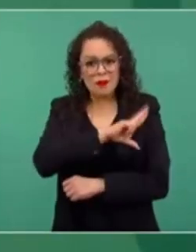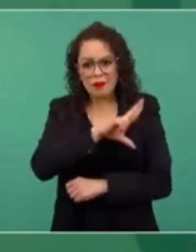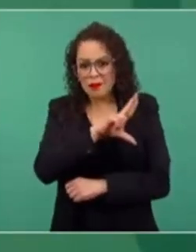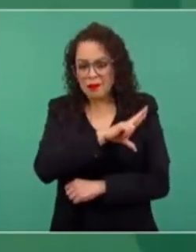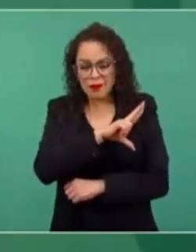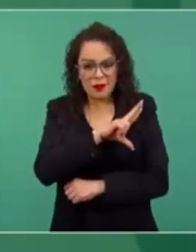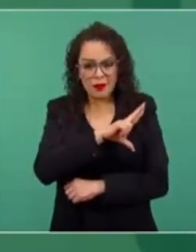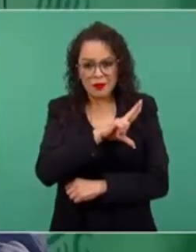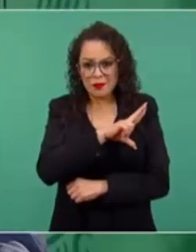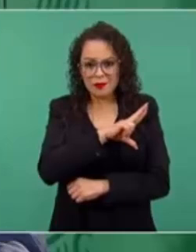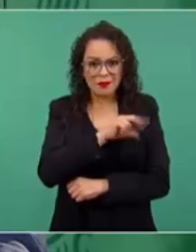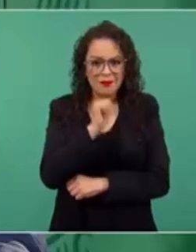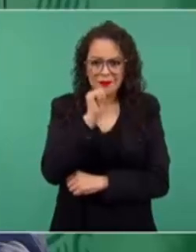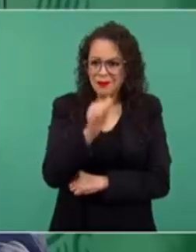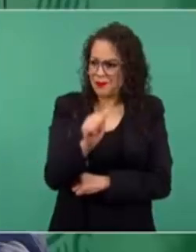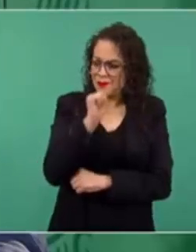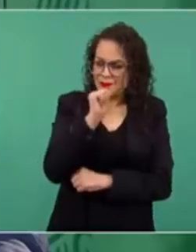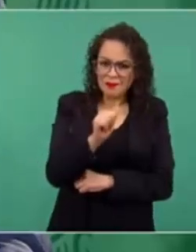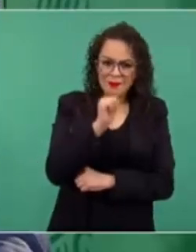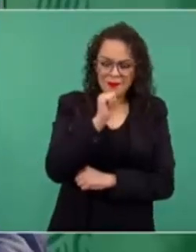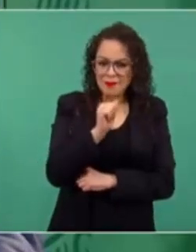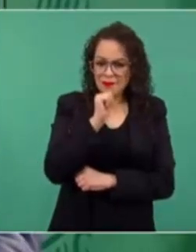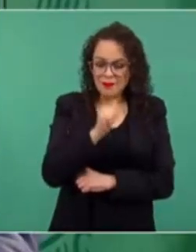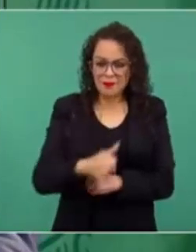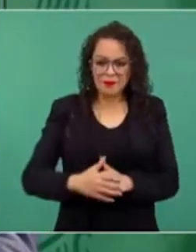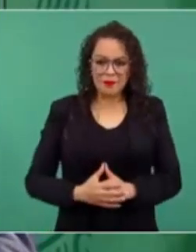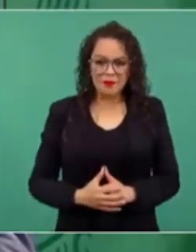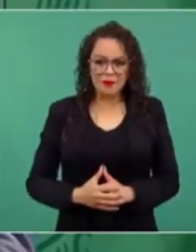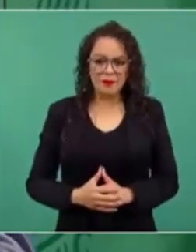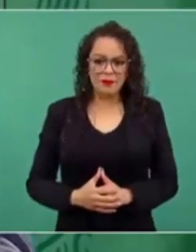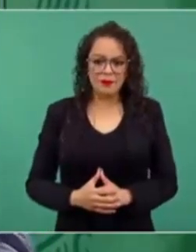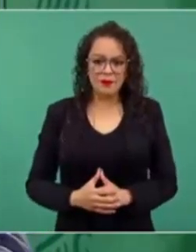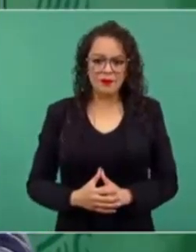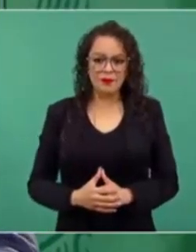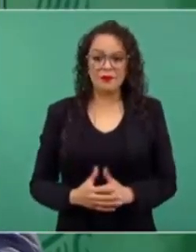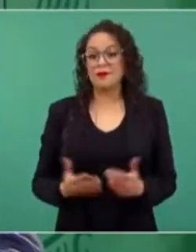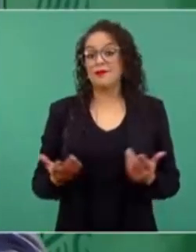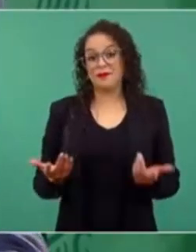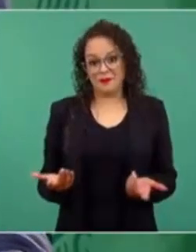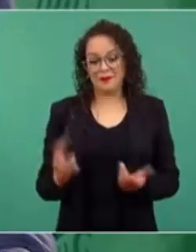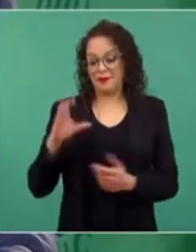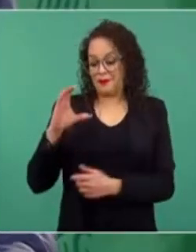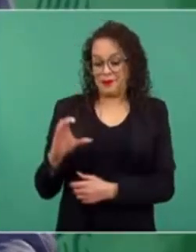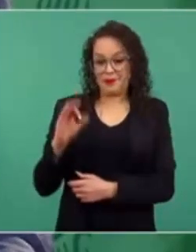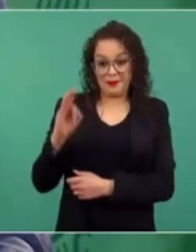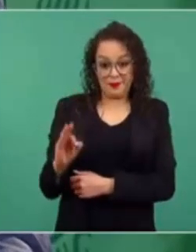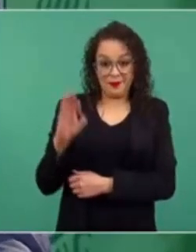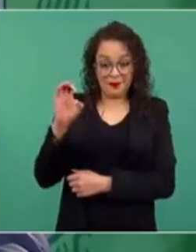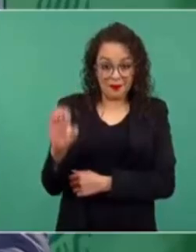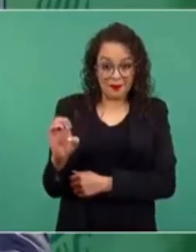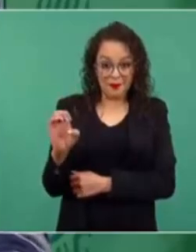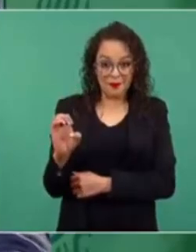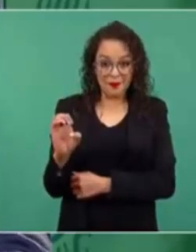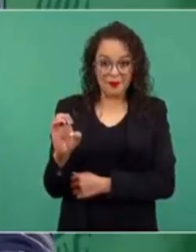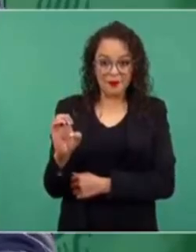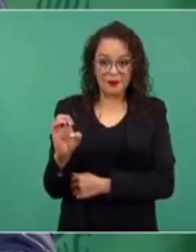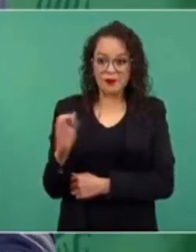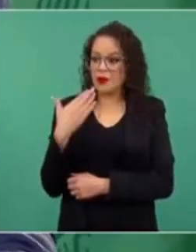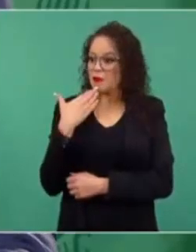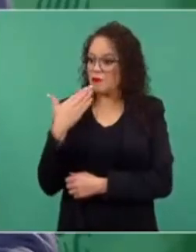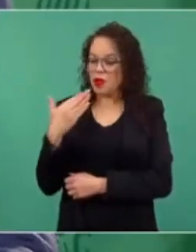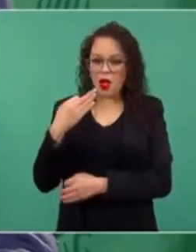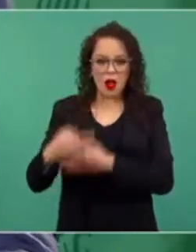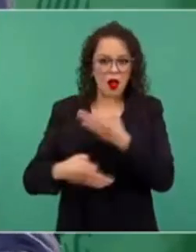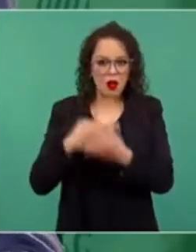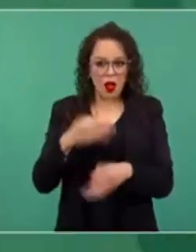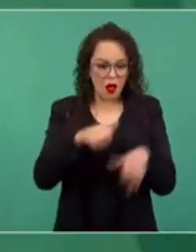y la Comisión Federal atendía bien a todos